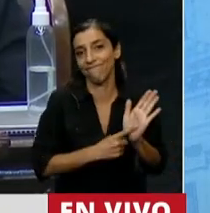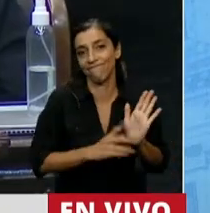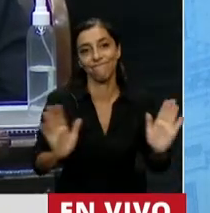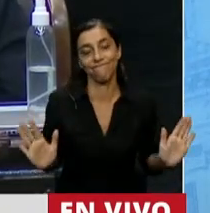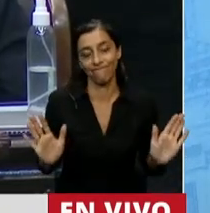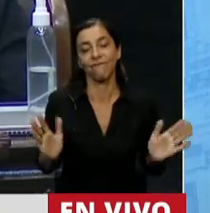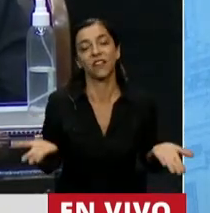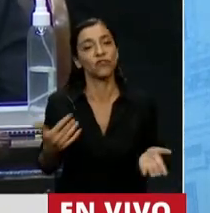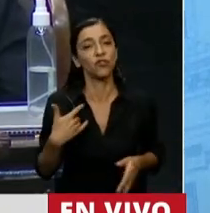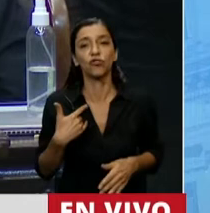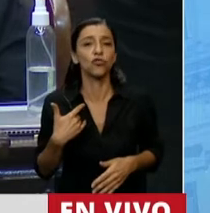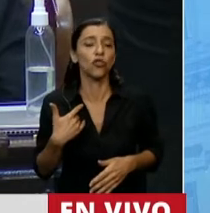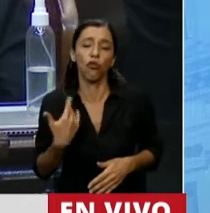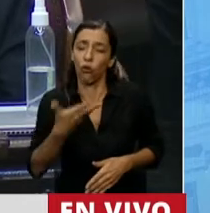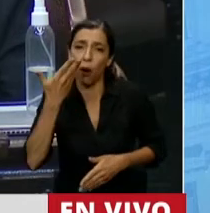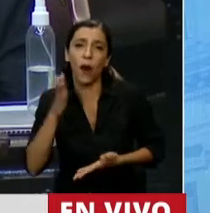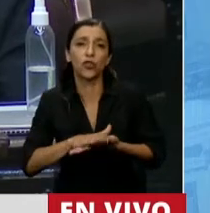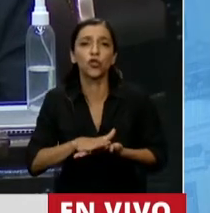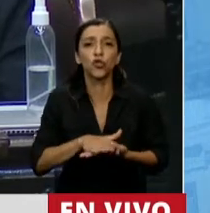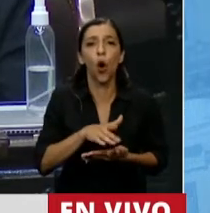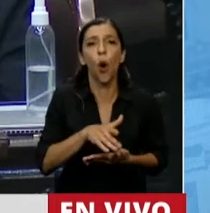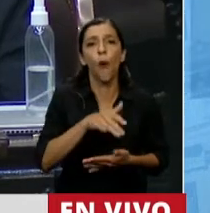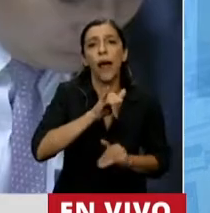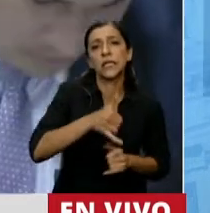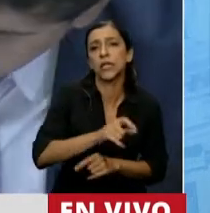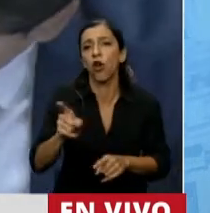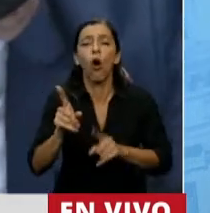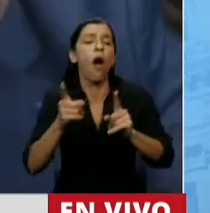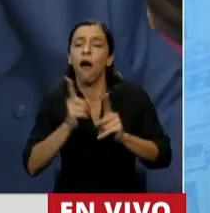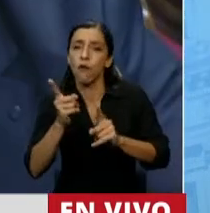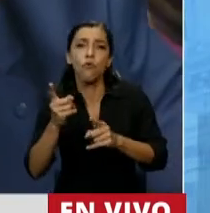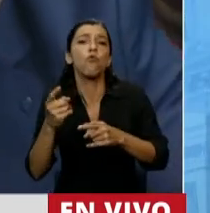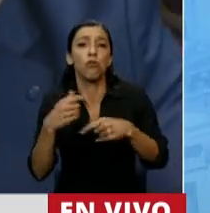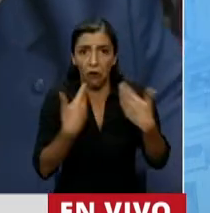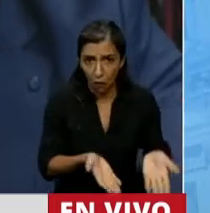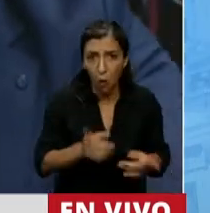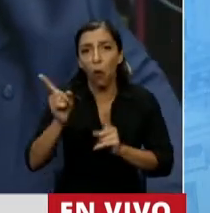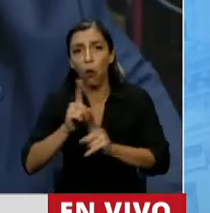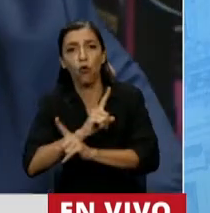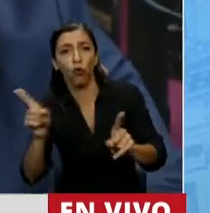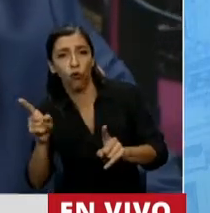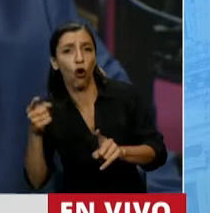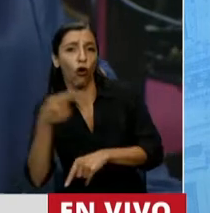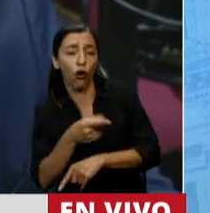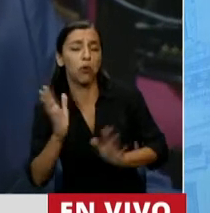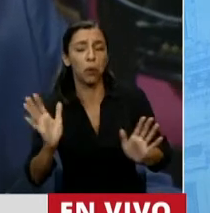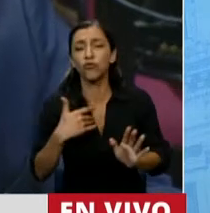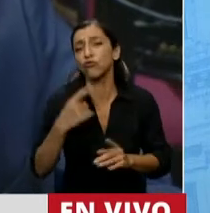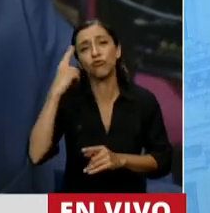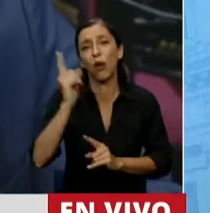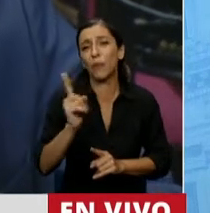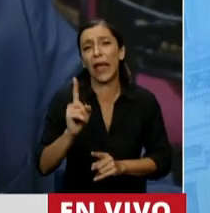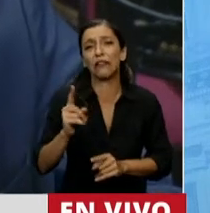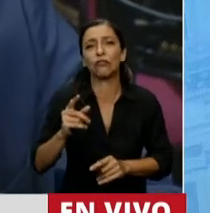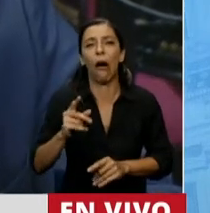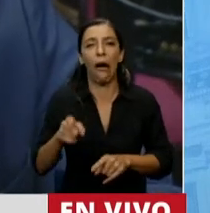de las motivaciones de uno y otro. Yo no creo que quienes hoy estén votando a favor de este proyecto piensen en la muerte, ni